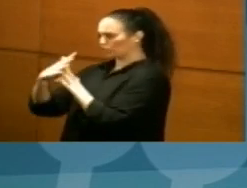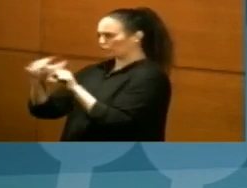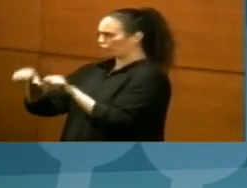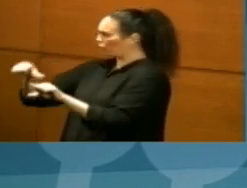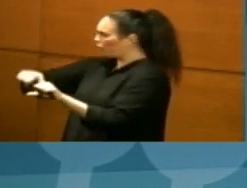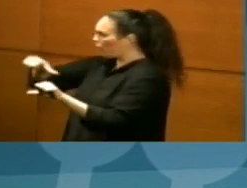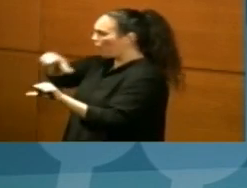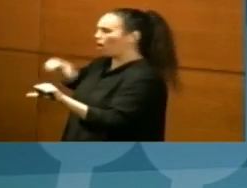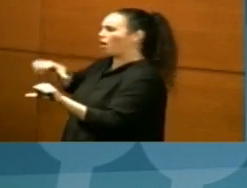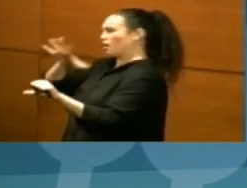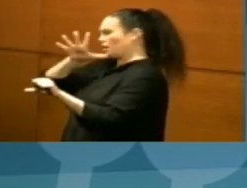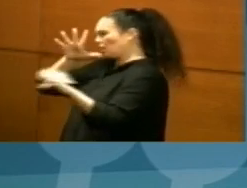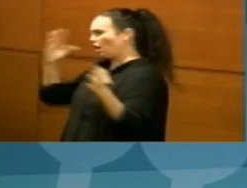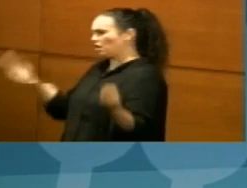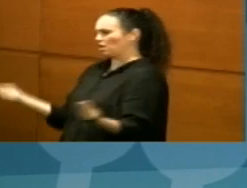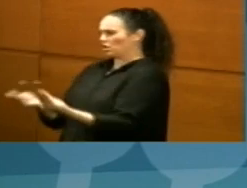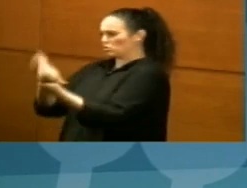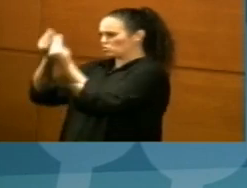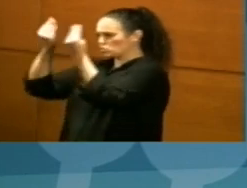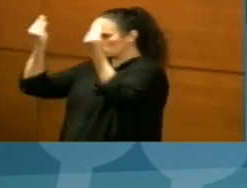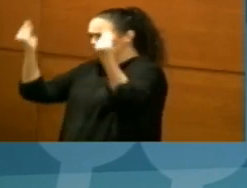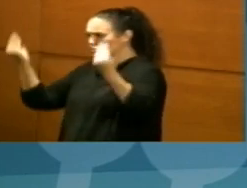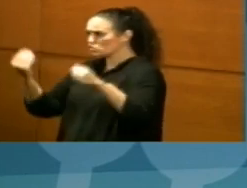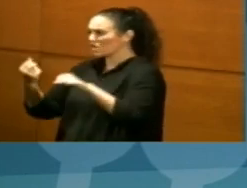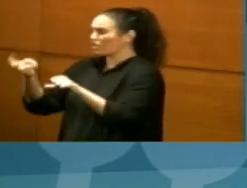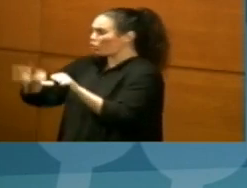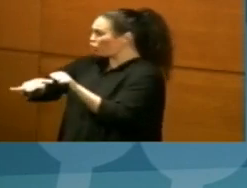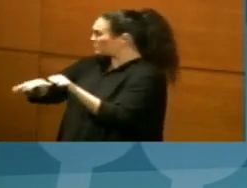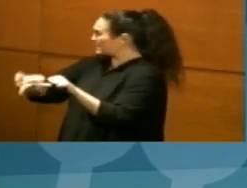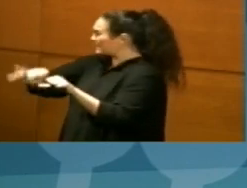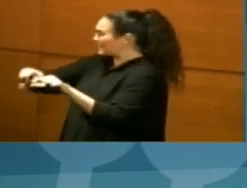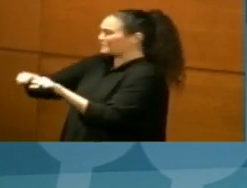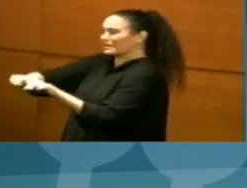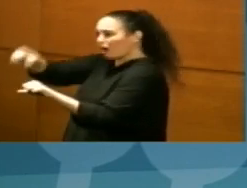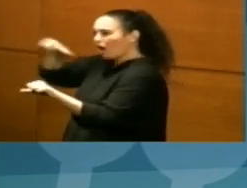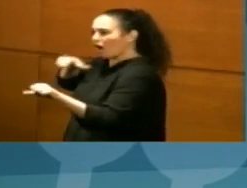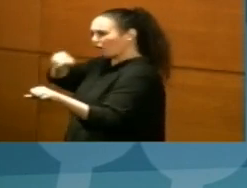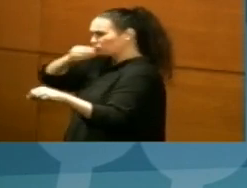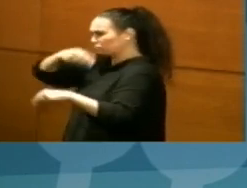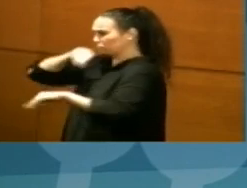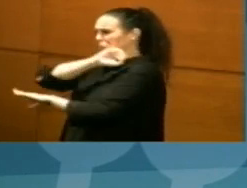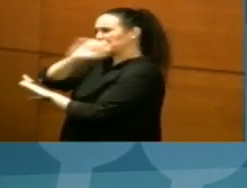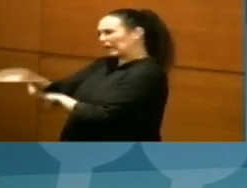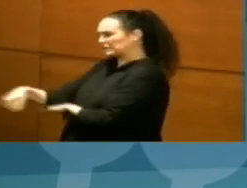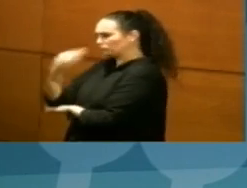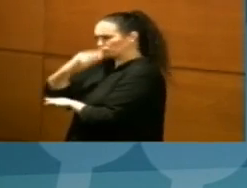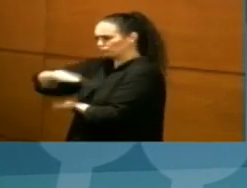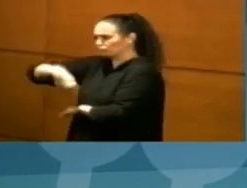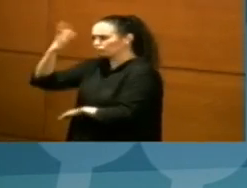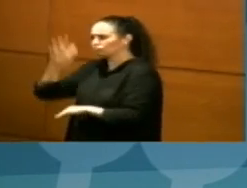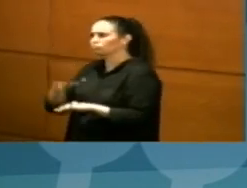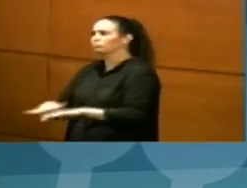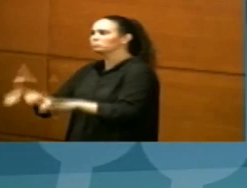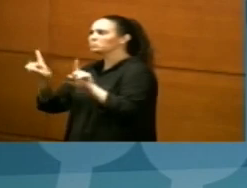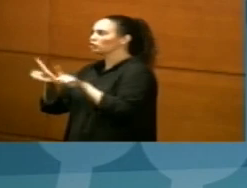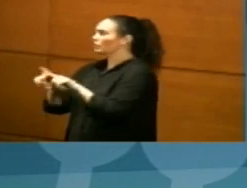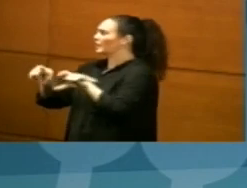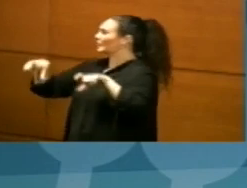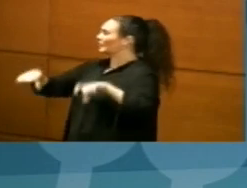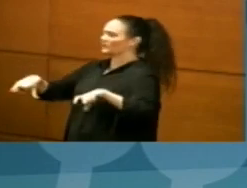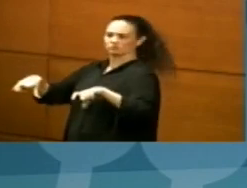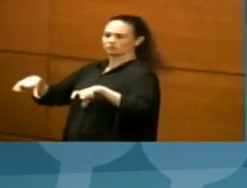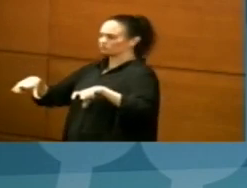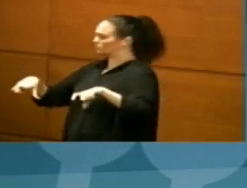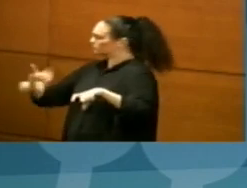meses teníamos e inmensamente mejor de la que hace dos o tres meses. Pero, en todo caso, queremos recalcar que no solo no nos relajamos, sino